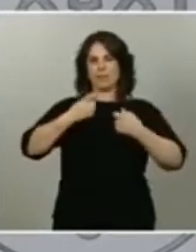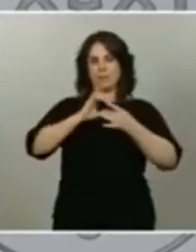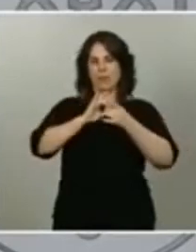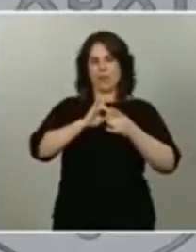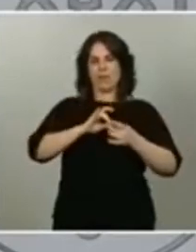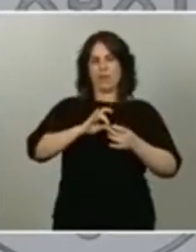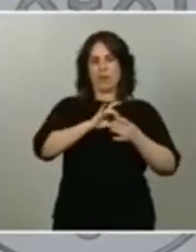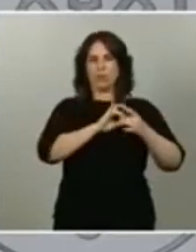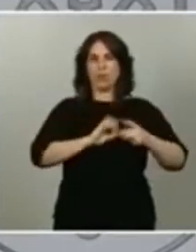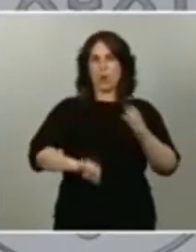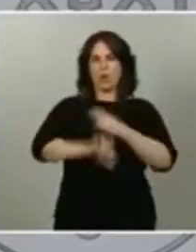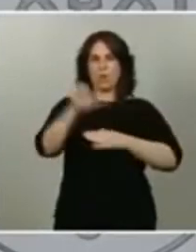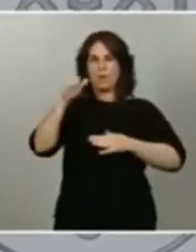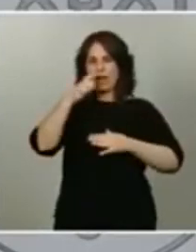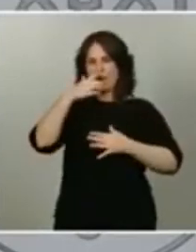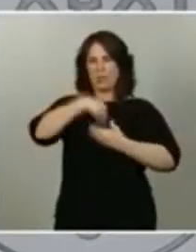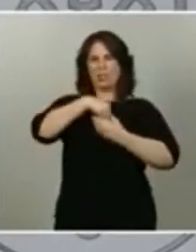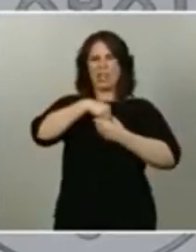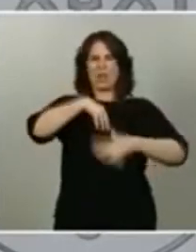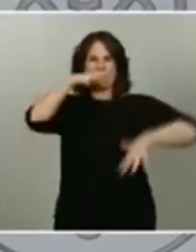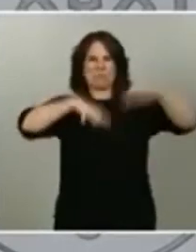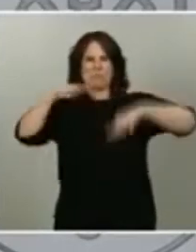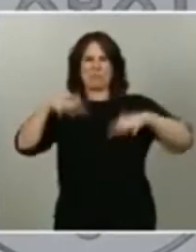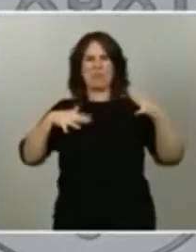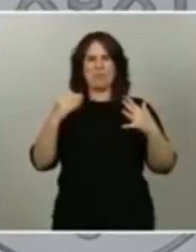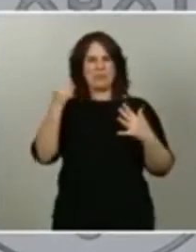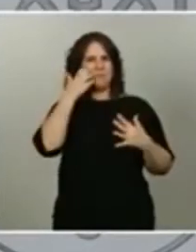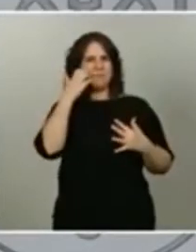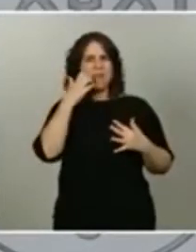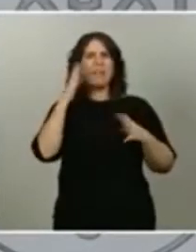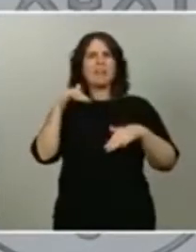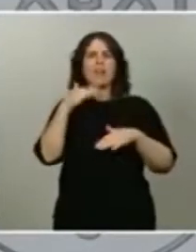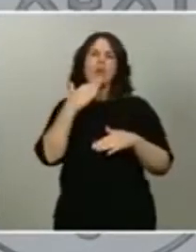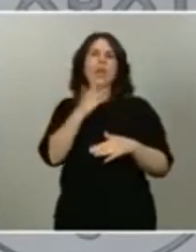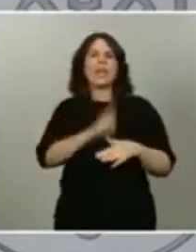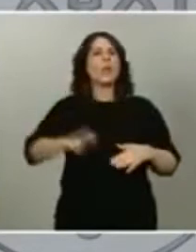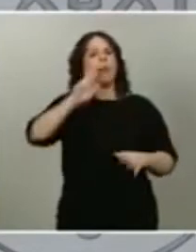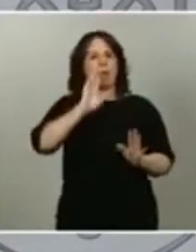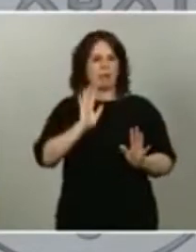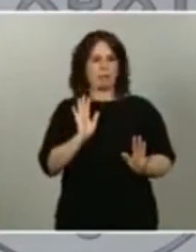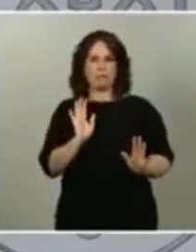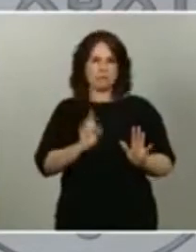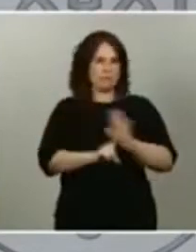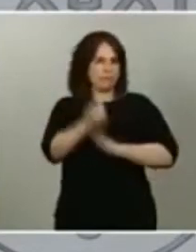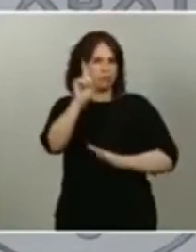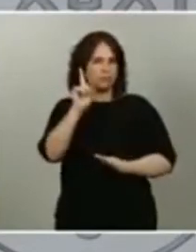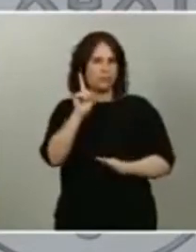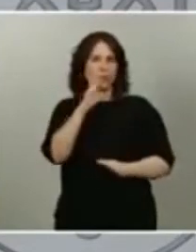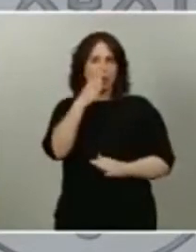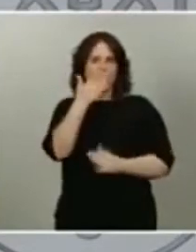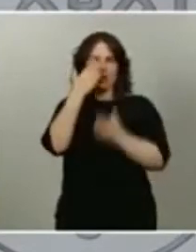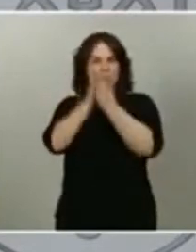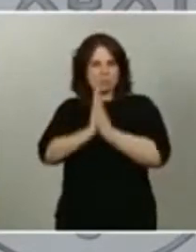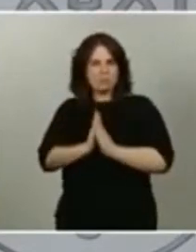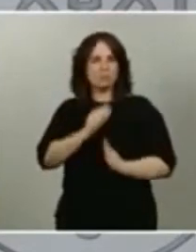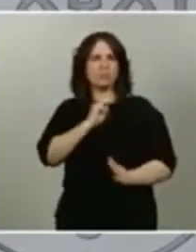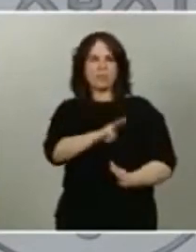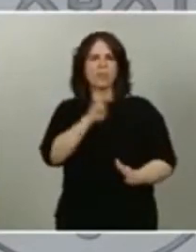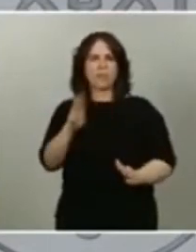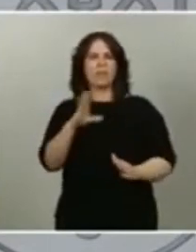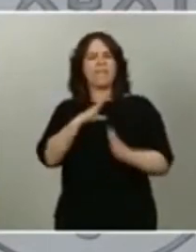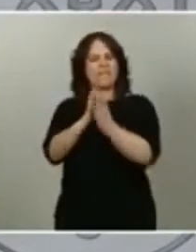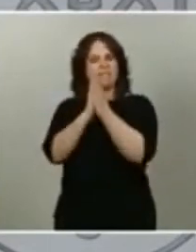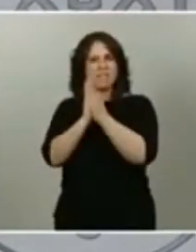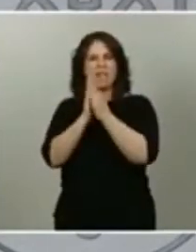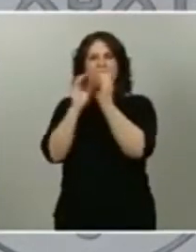en definitiva, nos podamos recuperar. Ahora deseamos, instamos al Partido Popular a que defienda esos intereses de